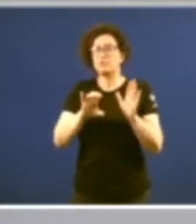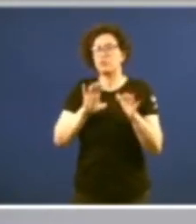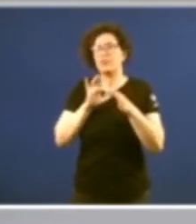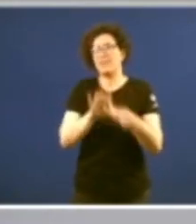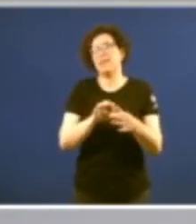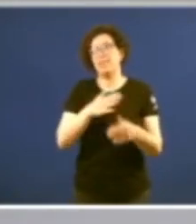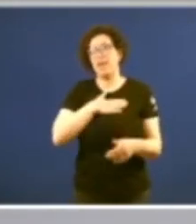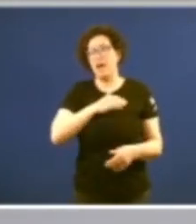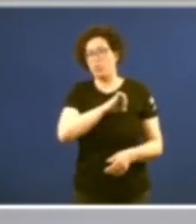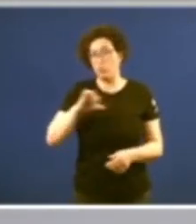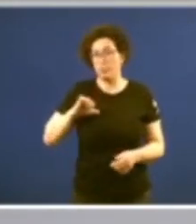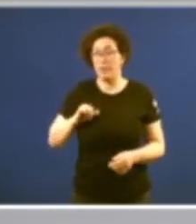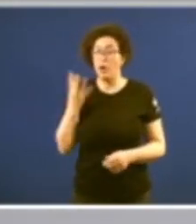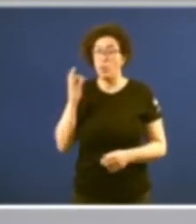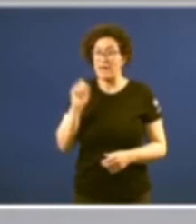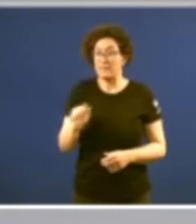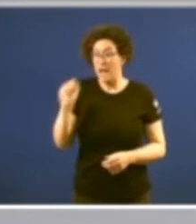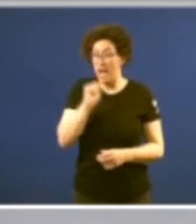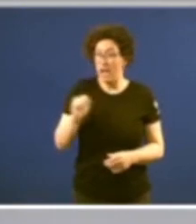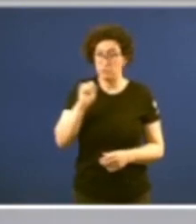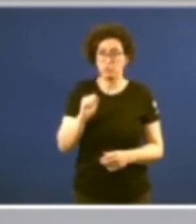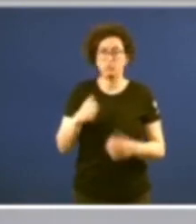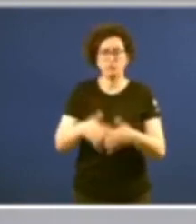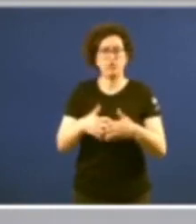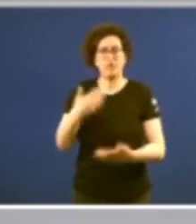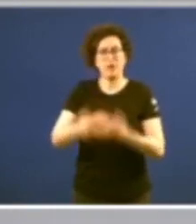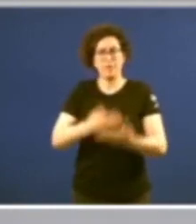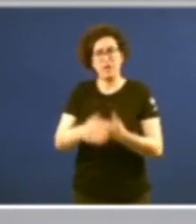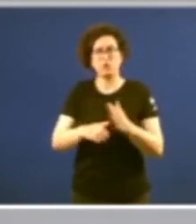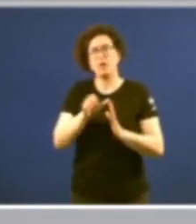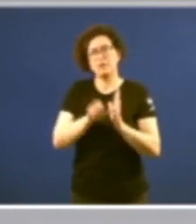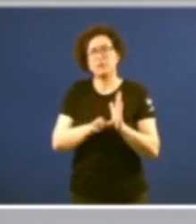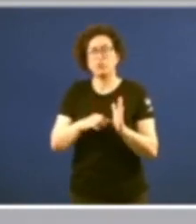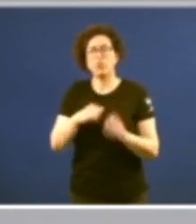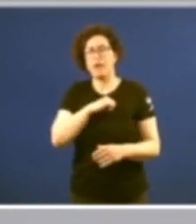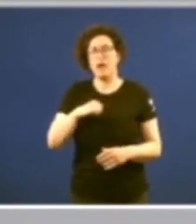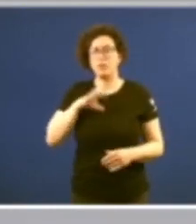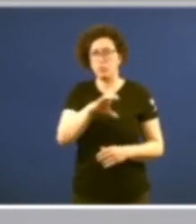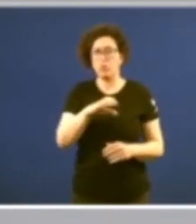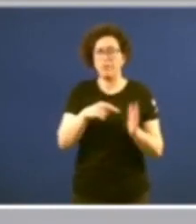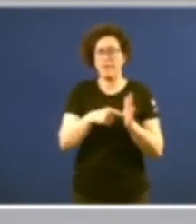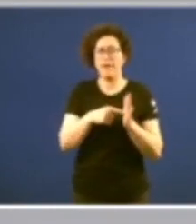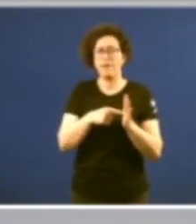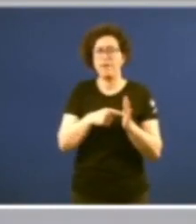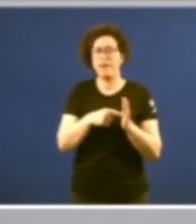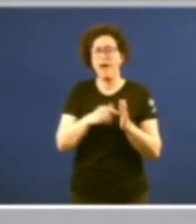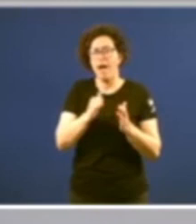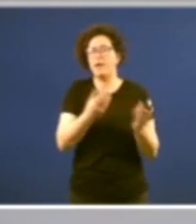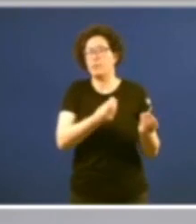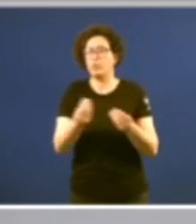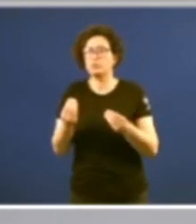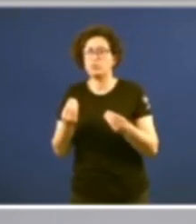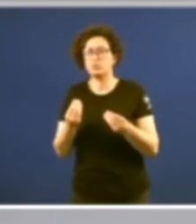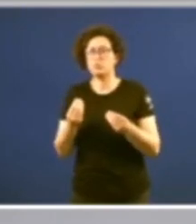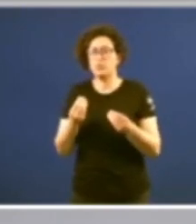nestes 40 anos de vixencia do Estatuto de Autonomía deus un cúmulo de legitimidades que se inicia no seu